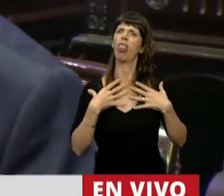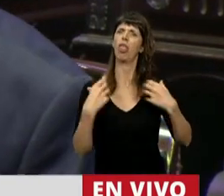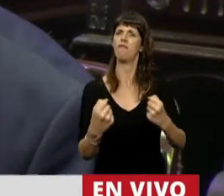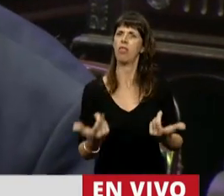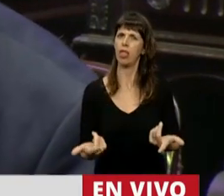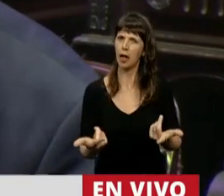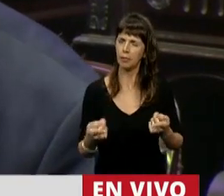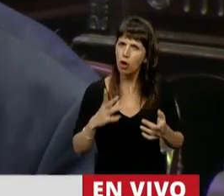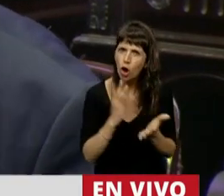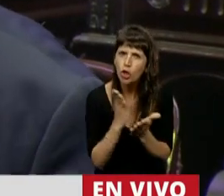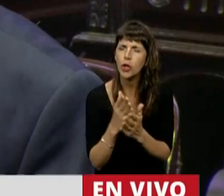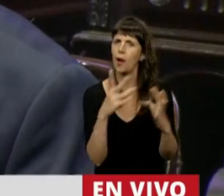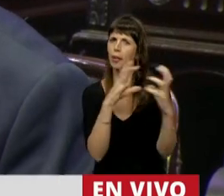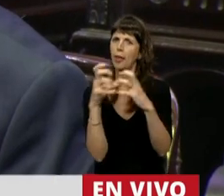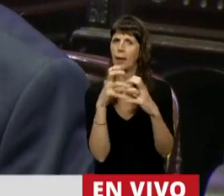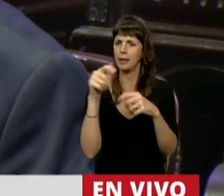deliberación en la Argentina.